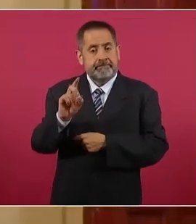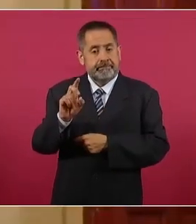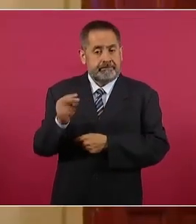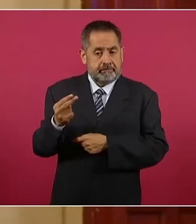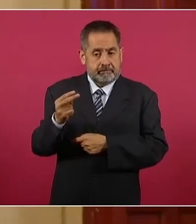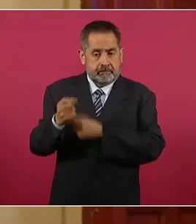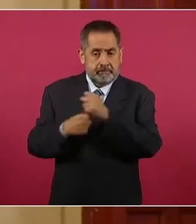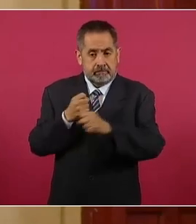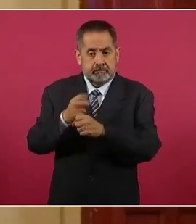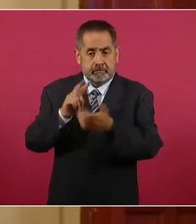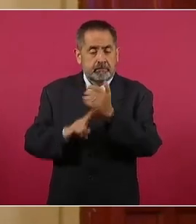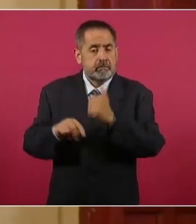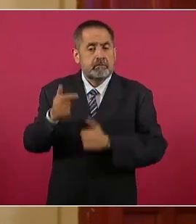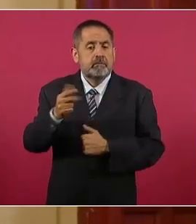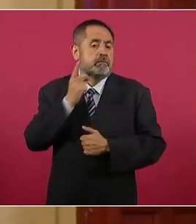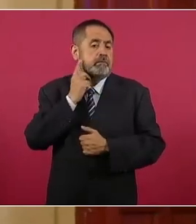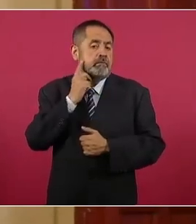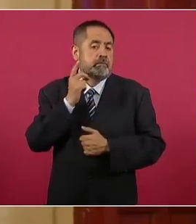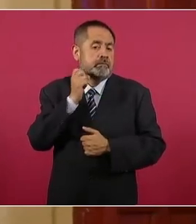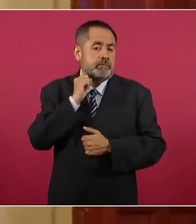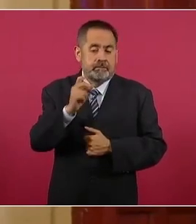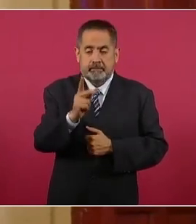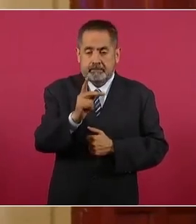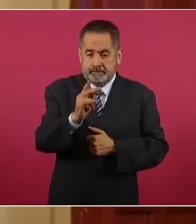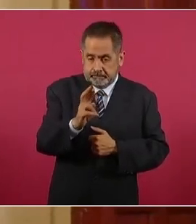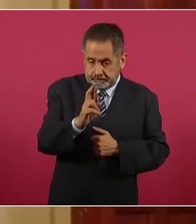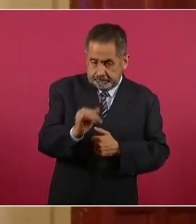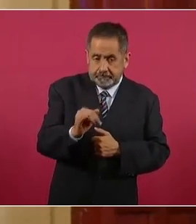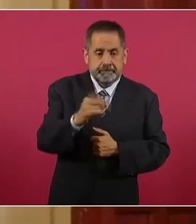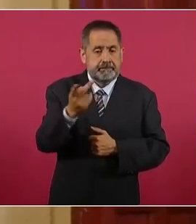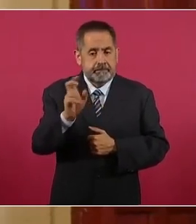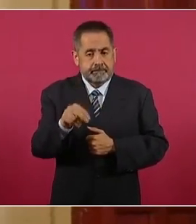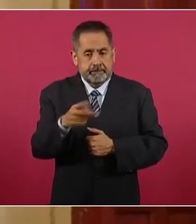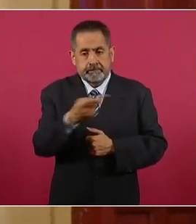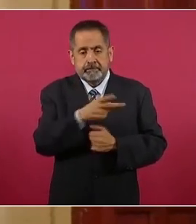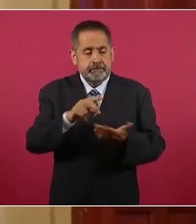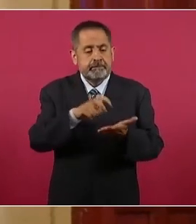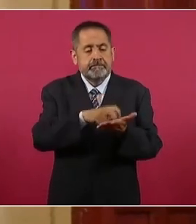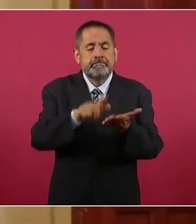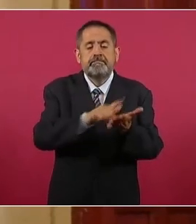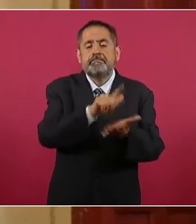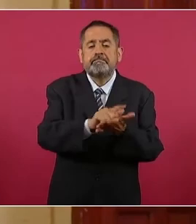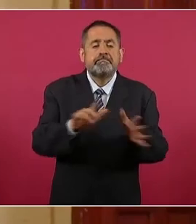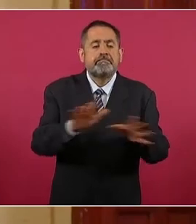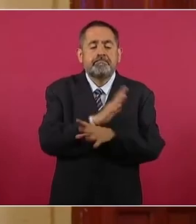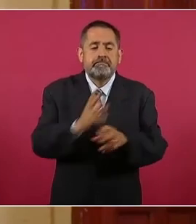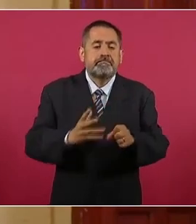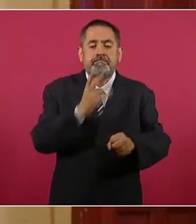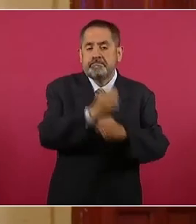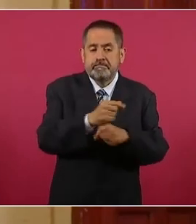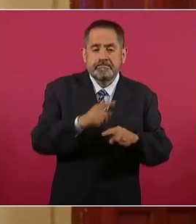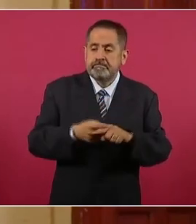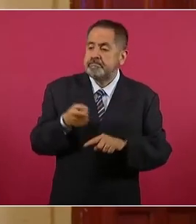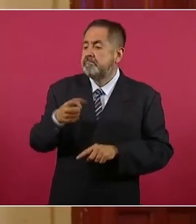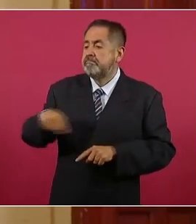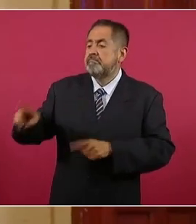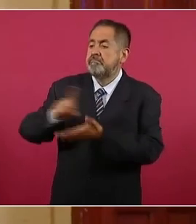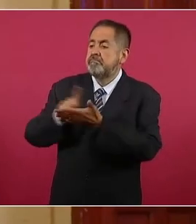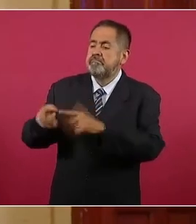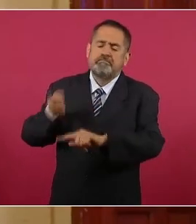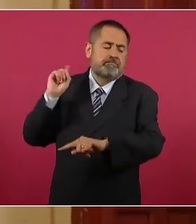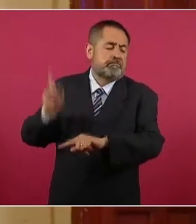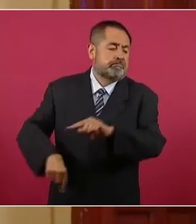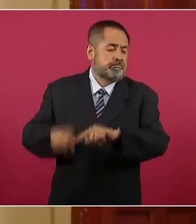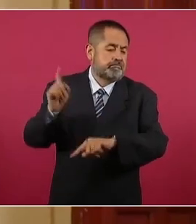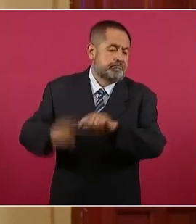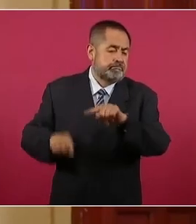2012, diputados y senadores del PRI y del PAN aprobaron la reforma laboral que eliminó derechos históricos a